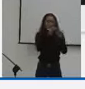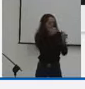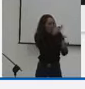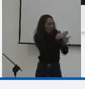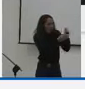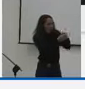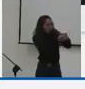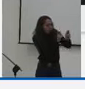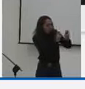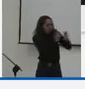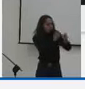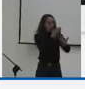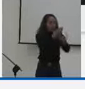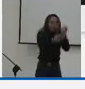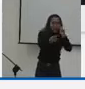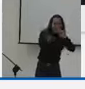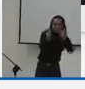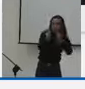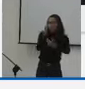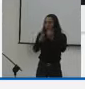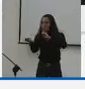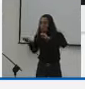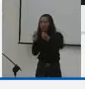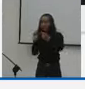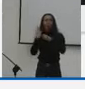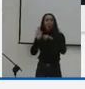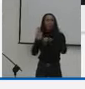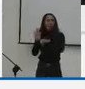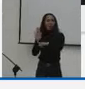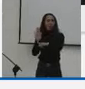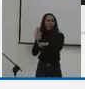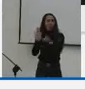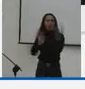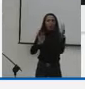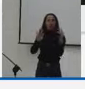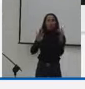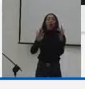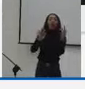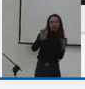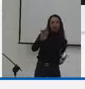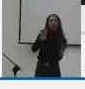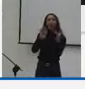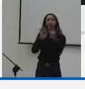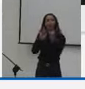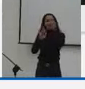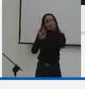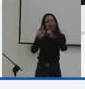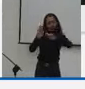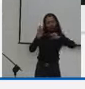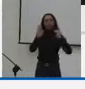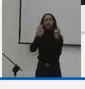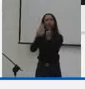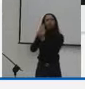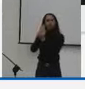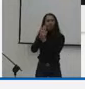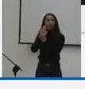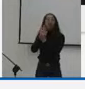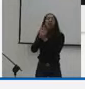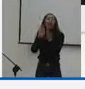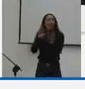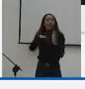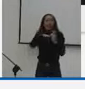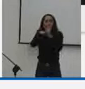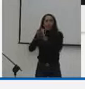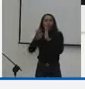Hay cosas a corregir, hay entes que tienen que ser intervenidos, hay profesionalización que se debe llevar a cabo en los entes